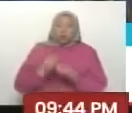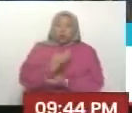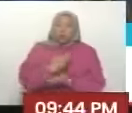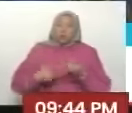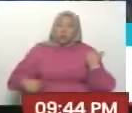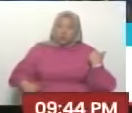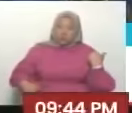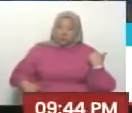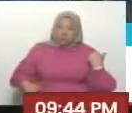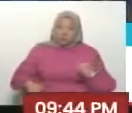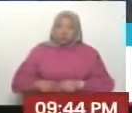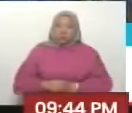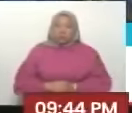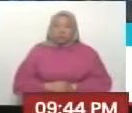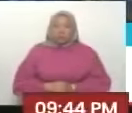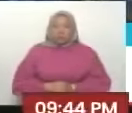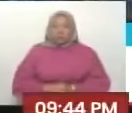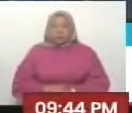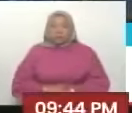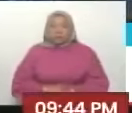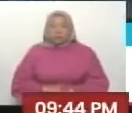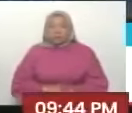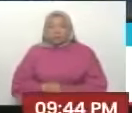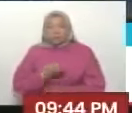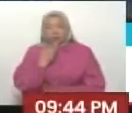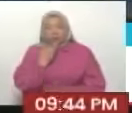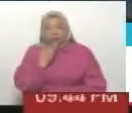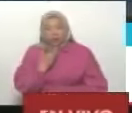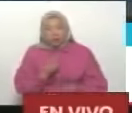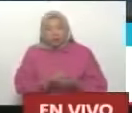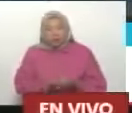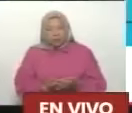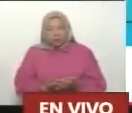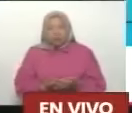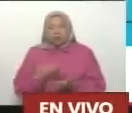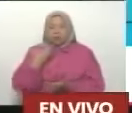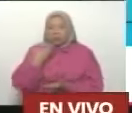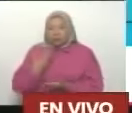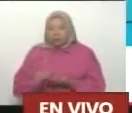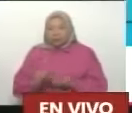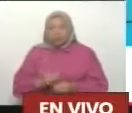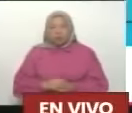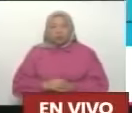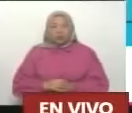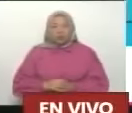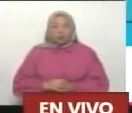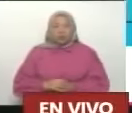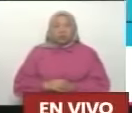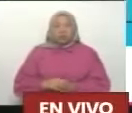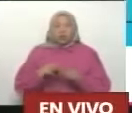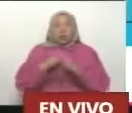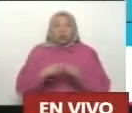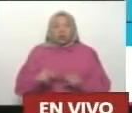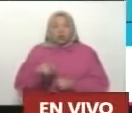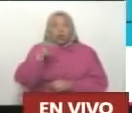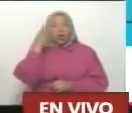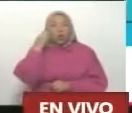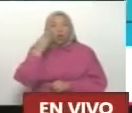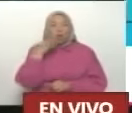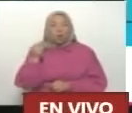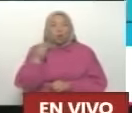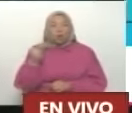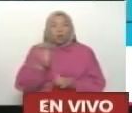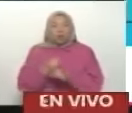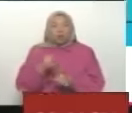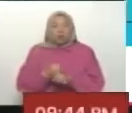presidente. Muchísimas gracias. Eliud, te doy las gracias a ti y a ustedes, a toda esa muchachada que está